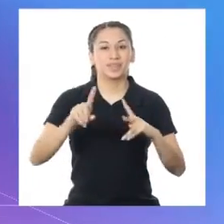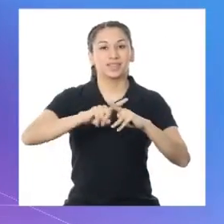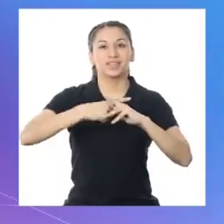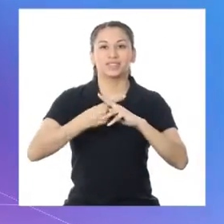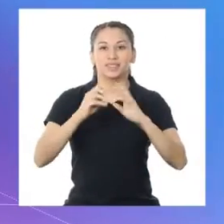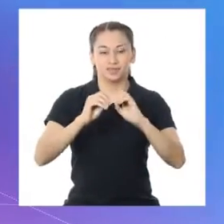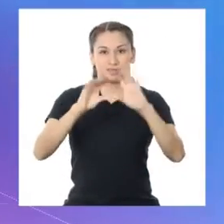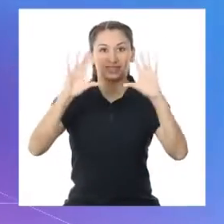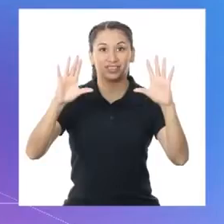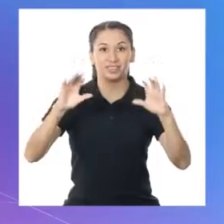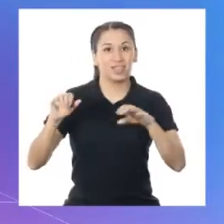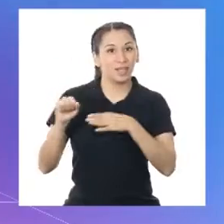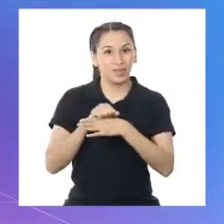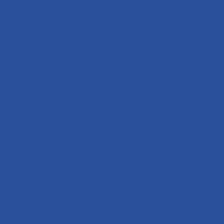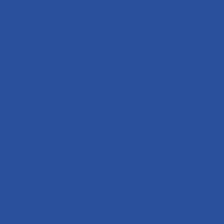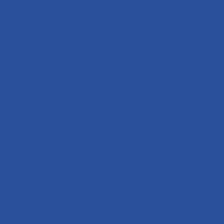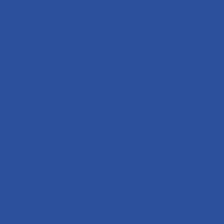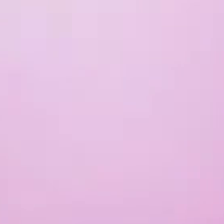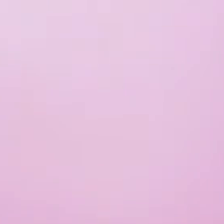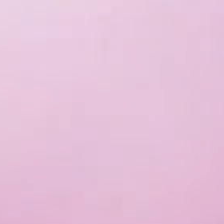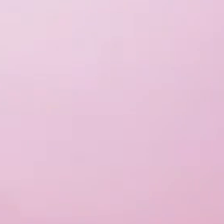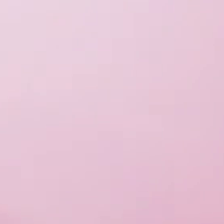Iniciando. Activarte.